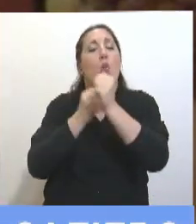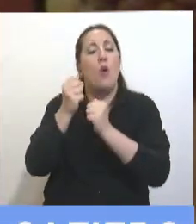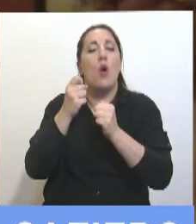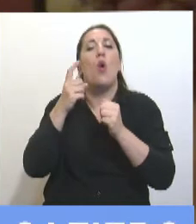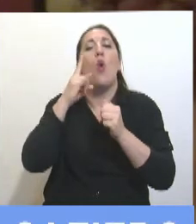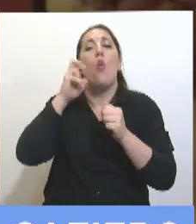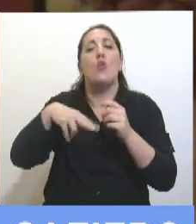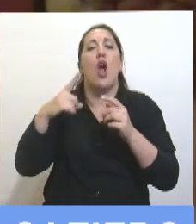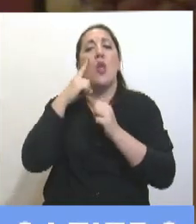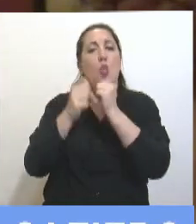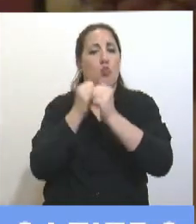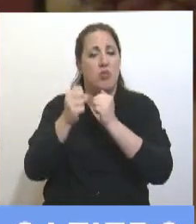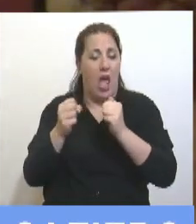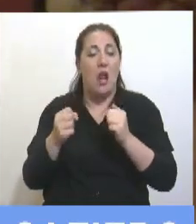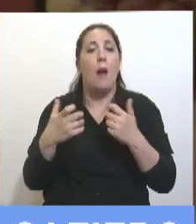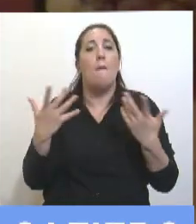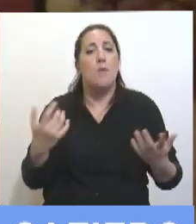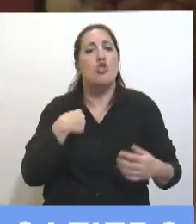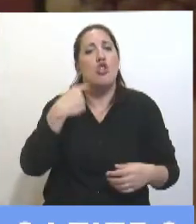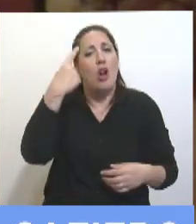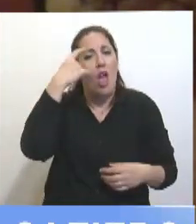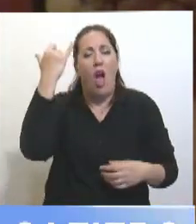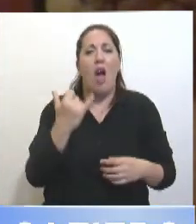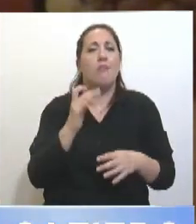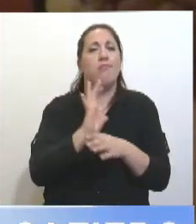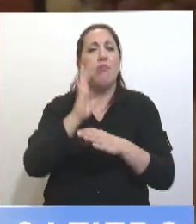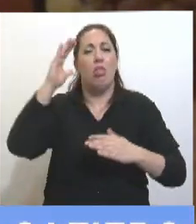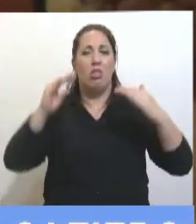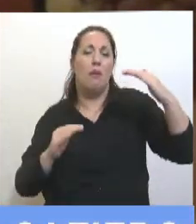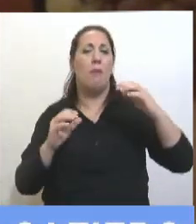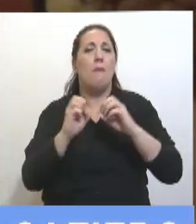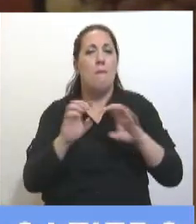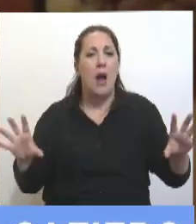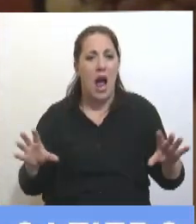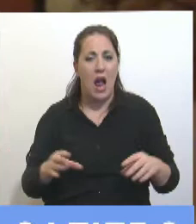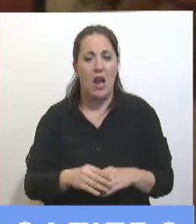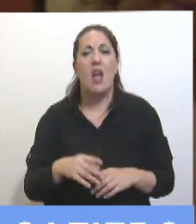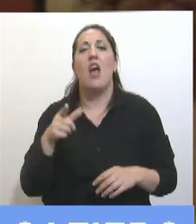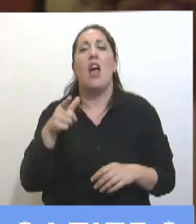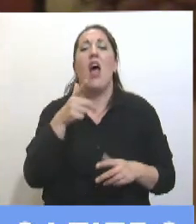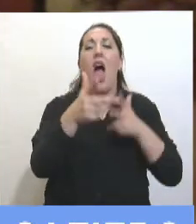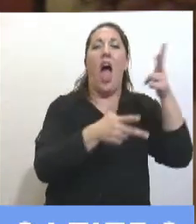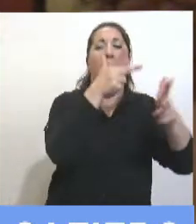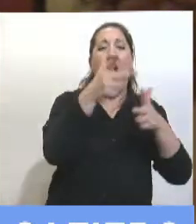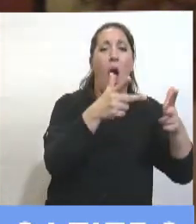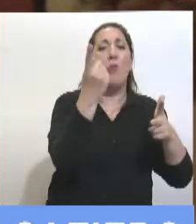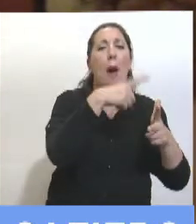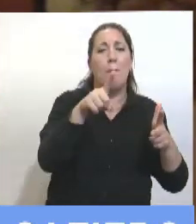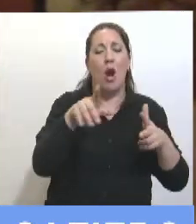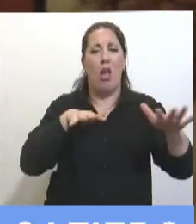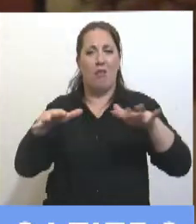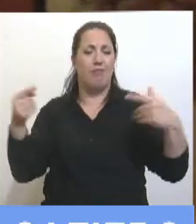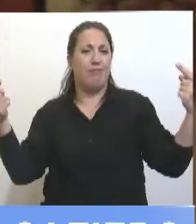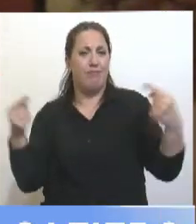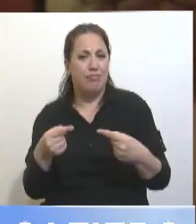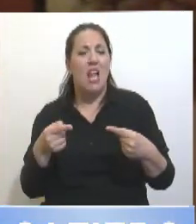Pero por ello creo que es un desbalance entre lo que se dice y lo que se hace. Se habla